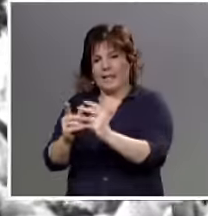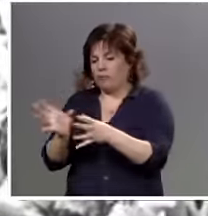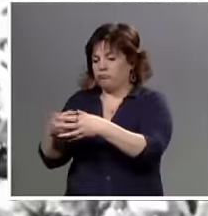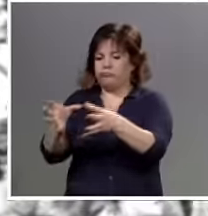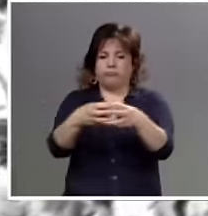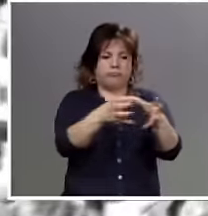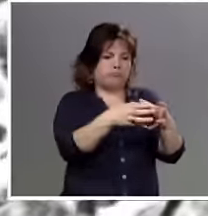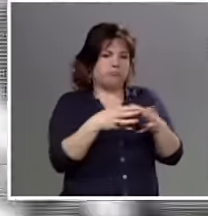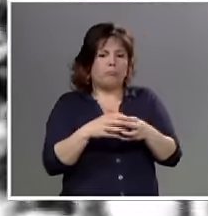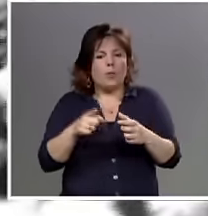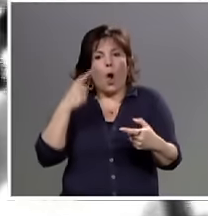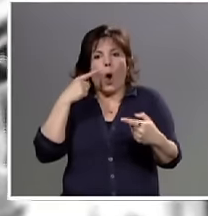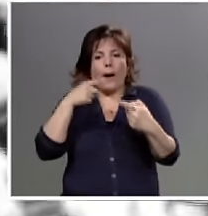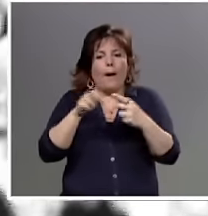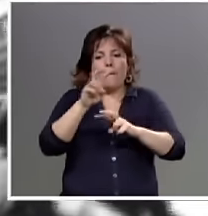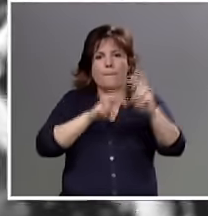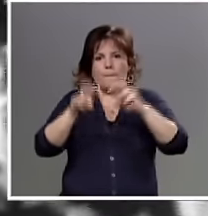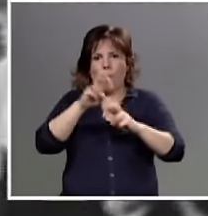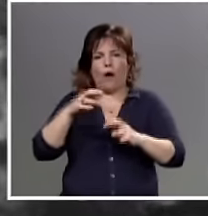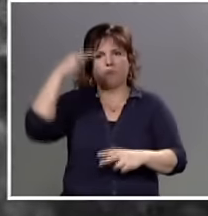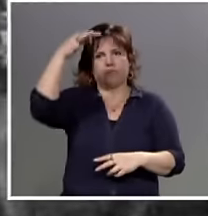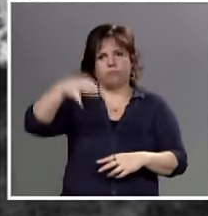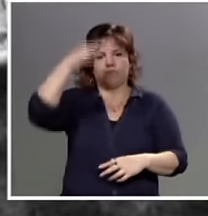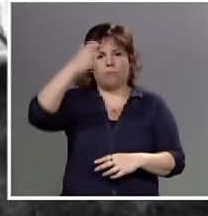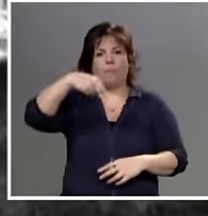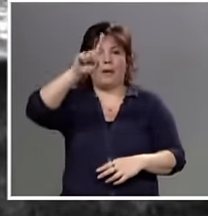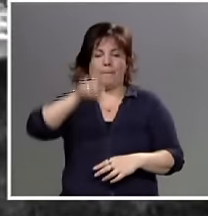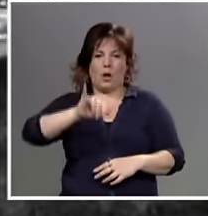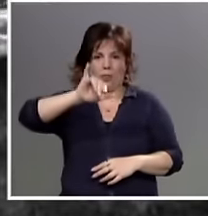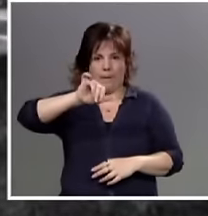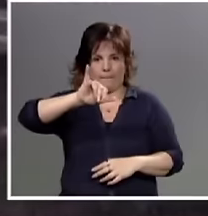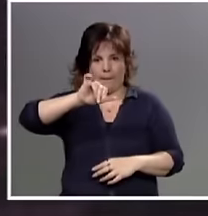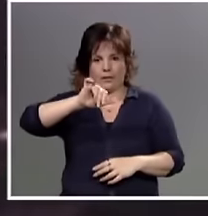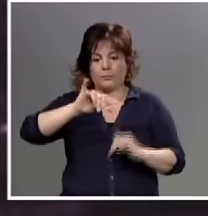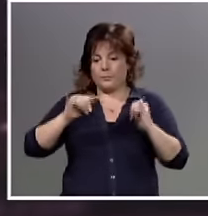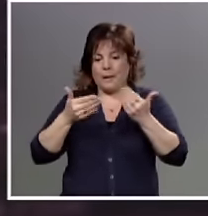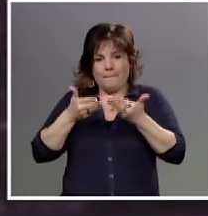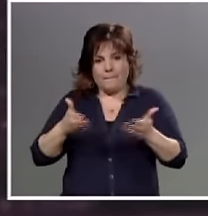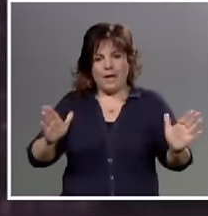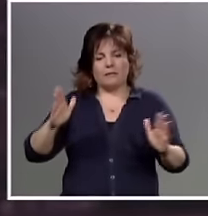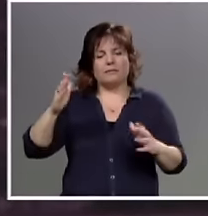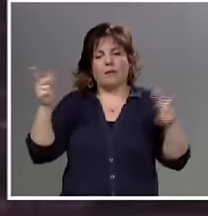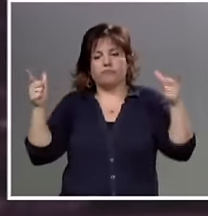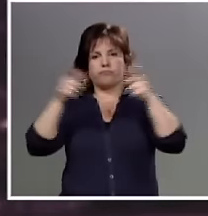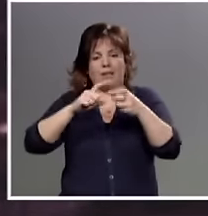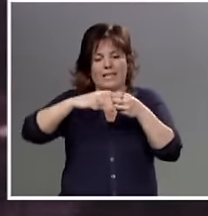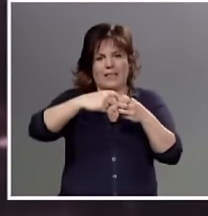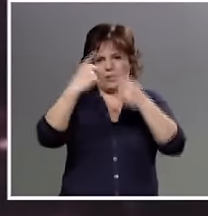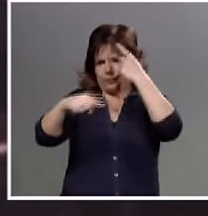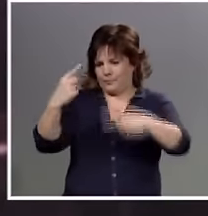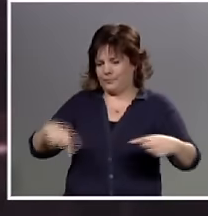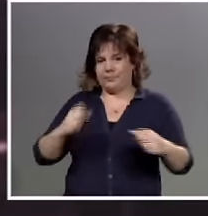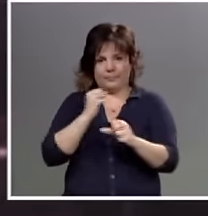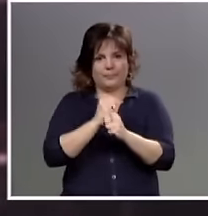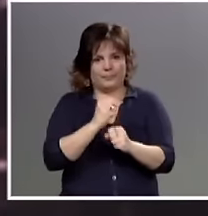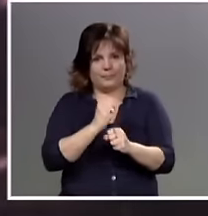que se fijaron como objetivo realizar un acto el 1 de mayo. Nacía el Plenario Intersindical de Trabajadores,